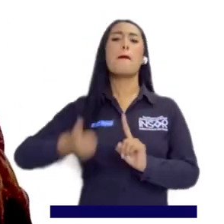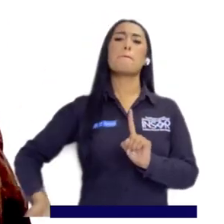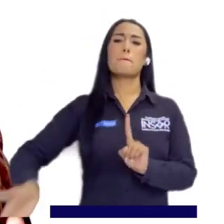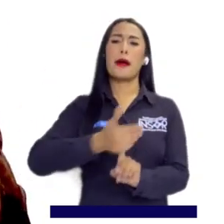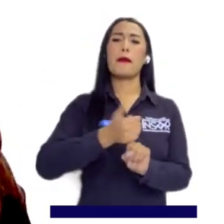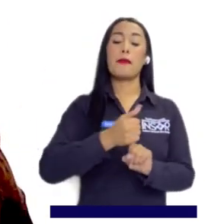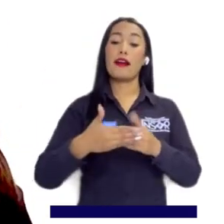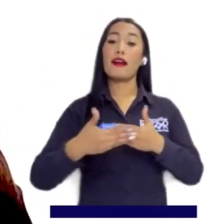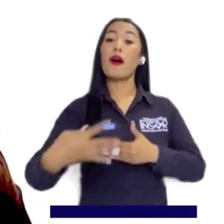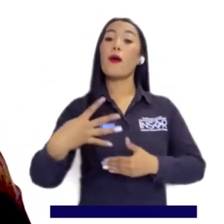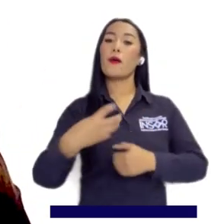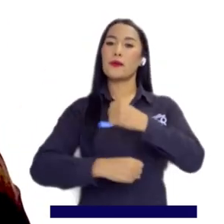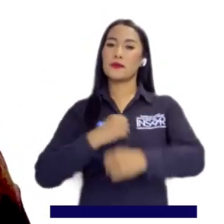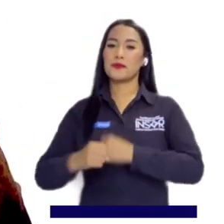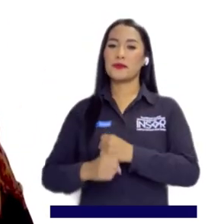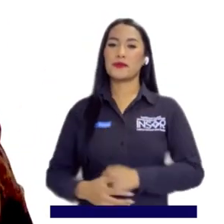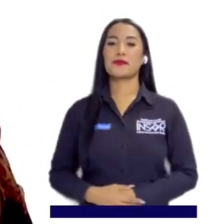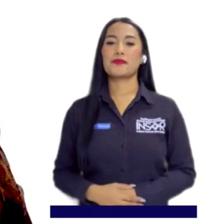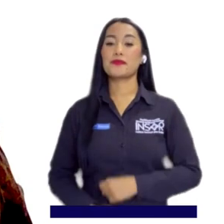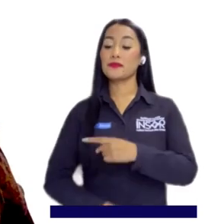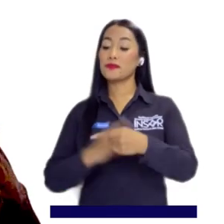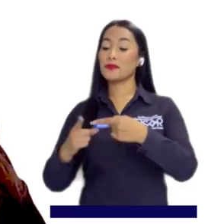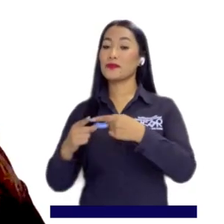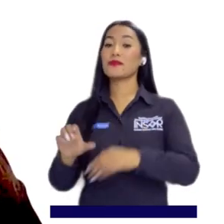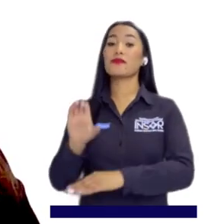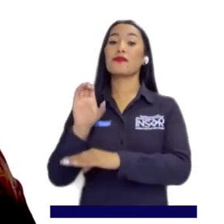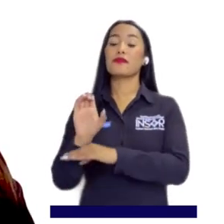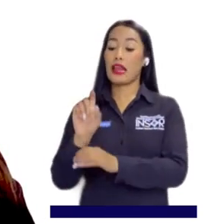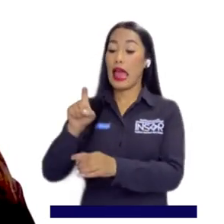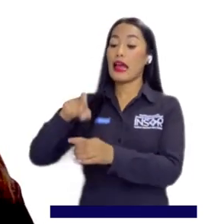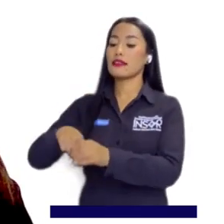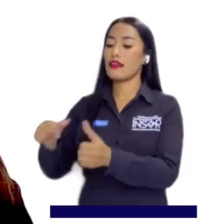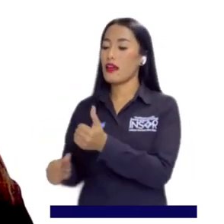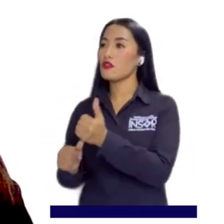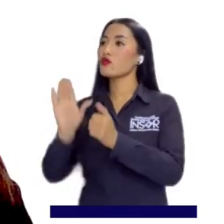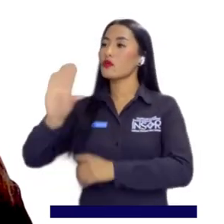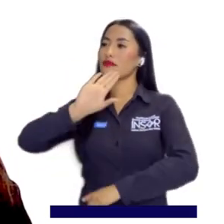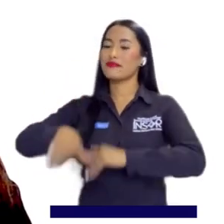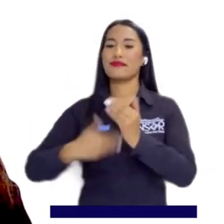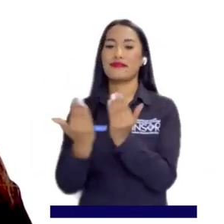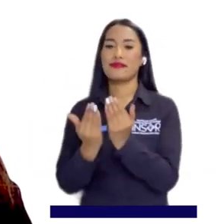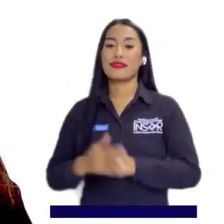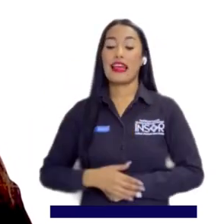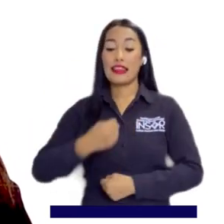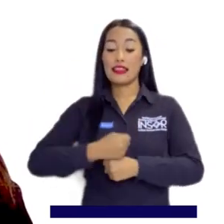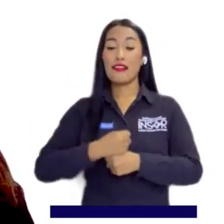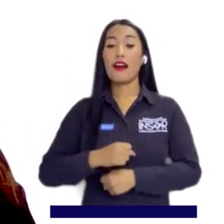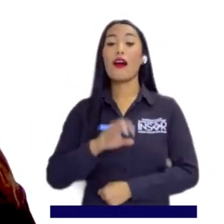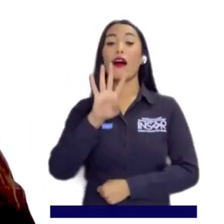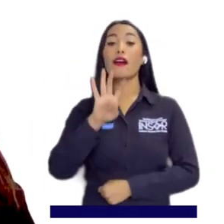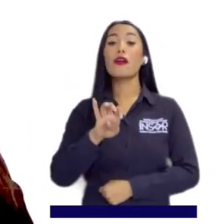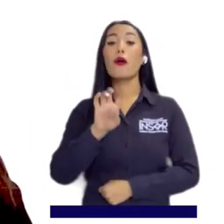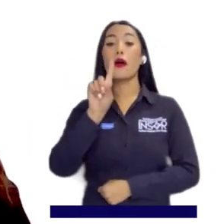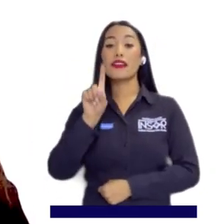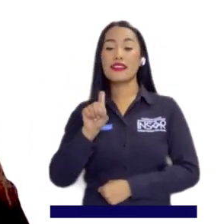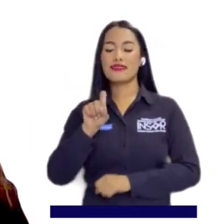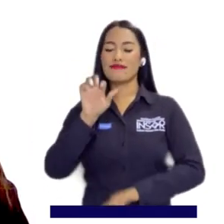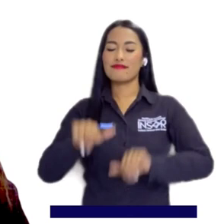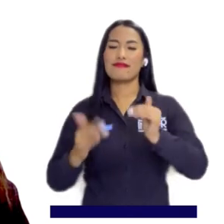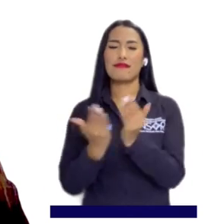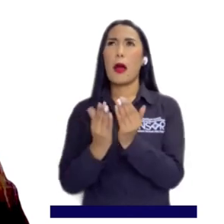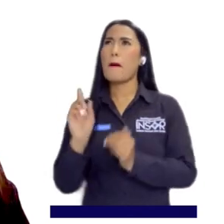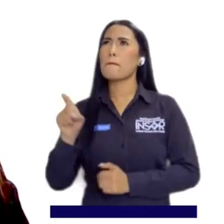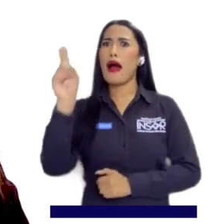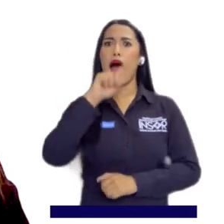alcanzamos durante este cuatremio. En primer lugar, como entidad adscrita y asesora del Ministerio de Educación, trabajamos con las 96 Secretarías de